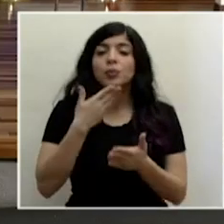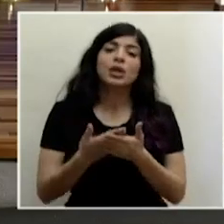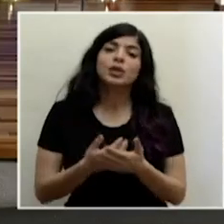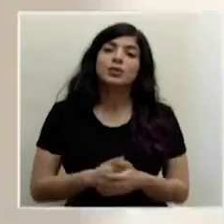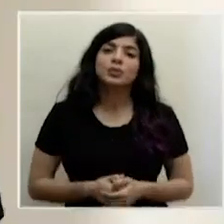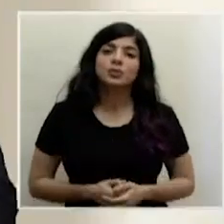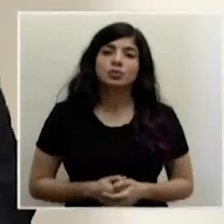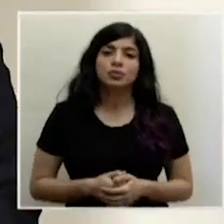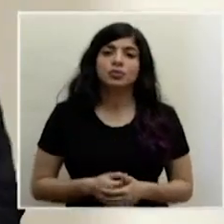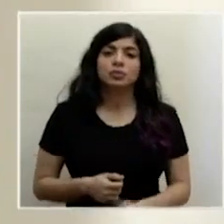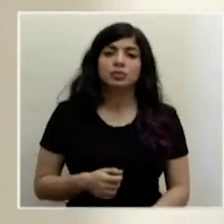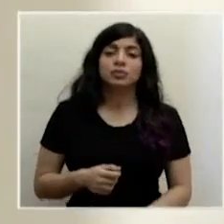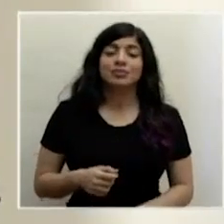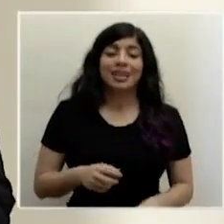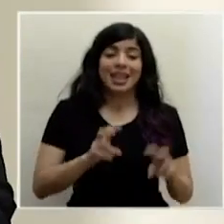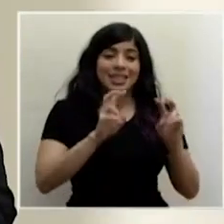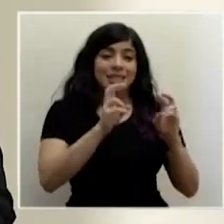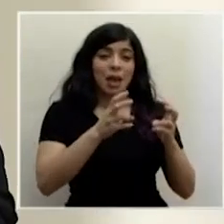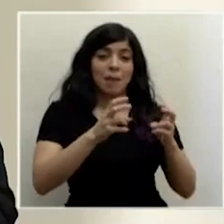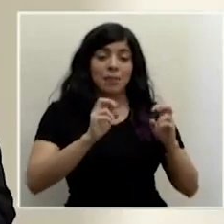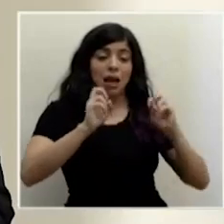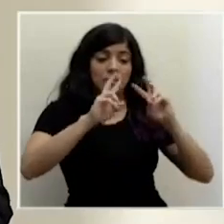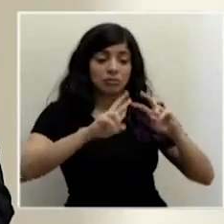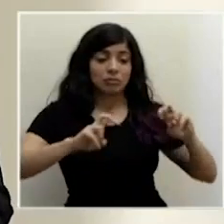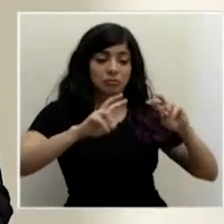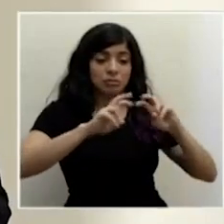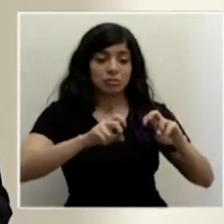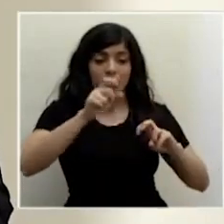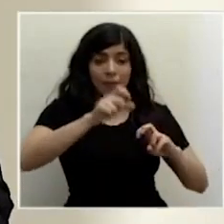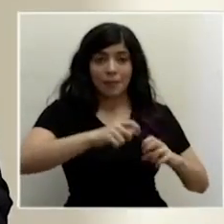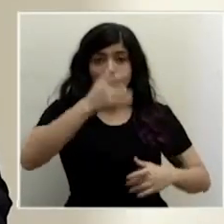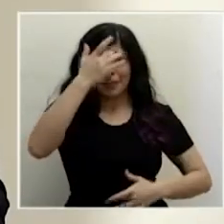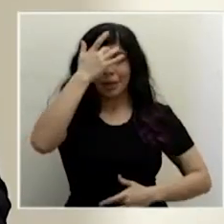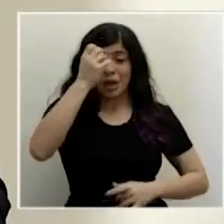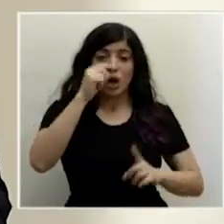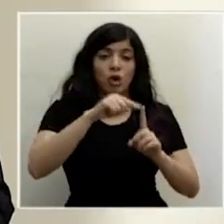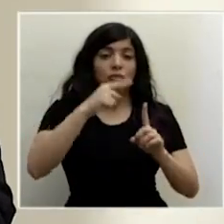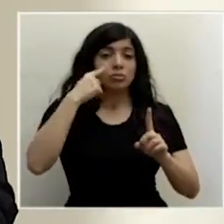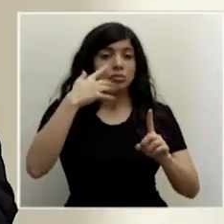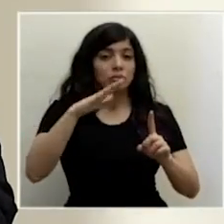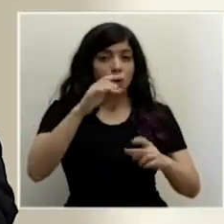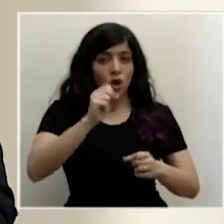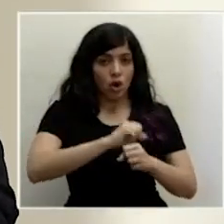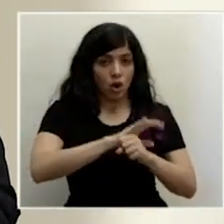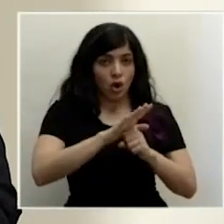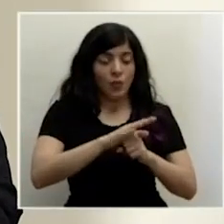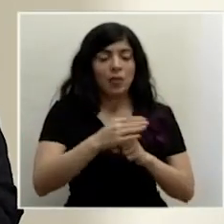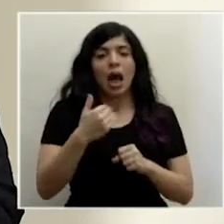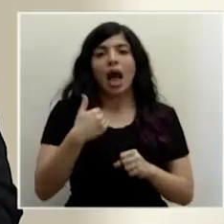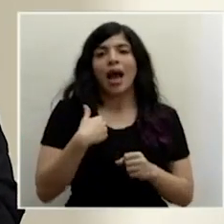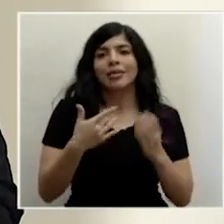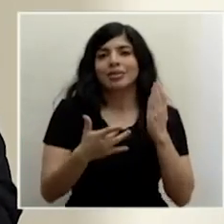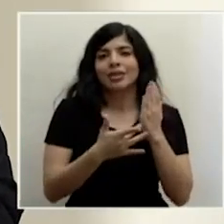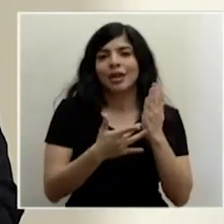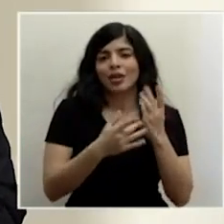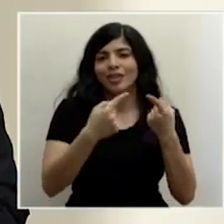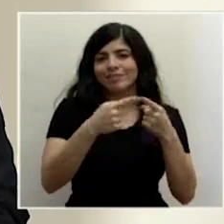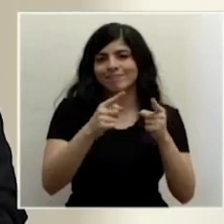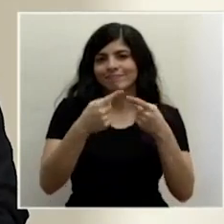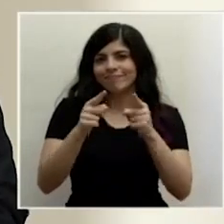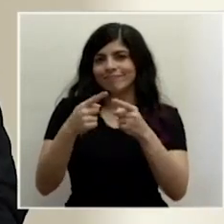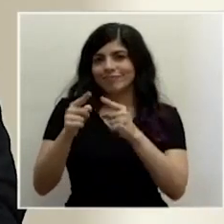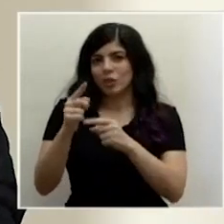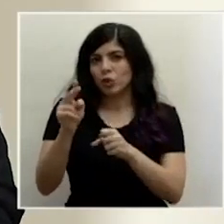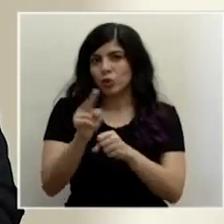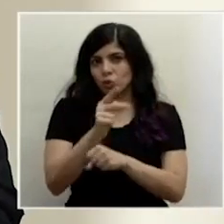Bueno, con el tema de pruebas para pacientes o sospechosos de COVID, hay diferentes tecnologías que se utilizan para